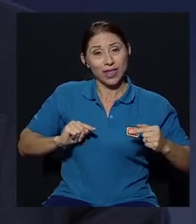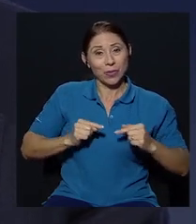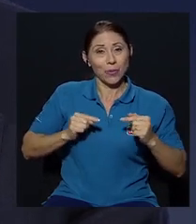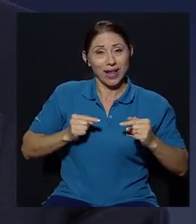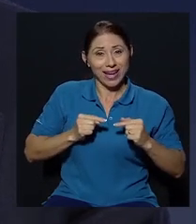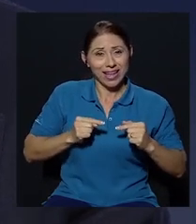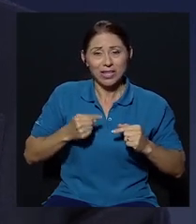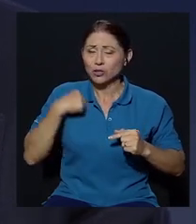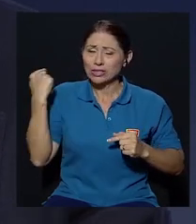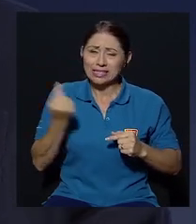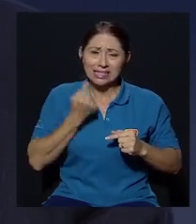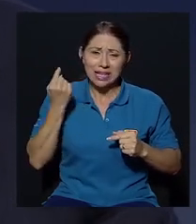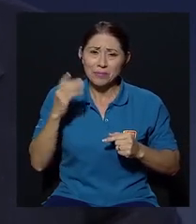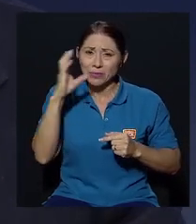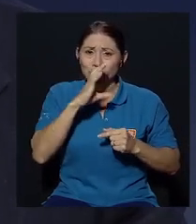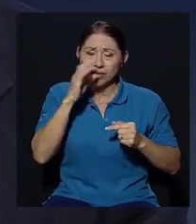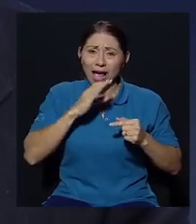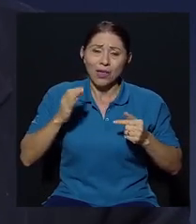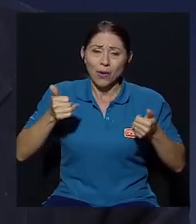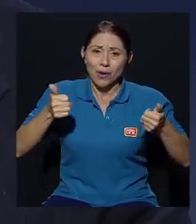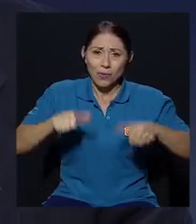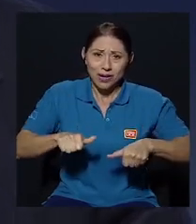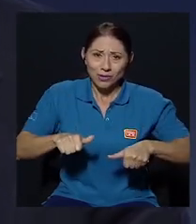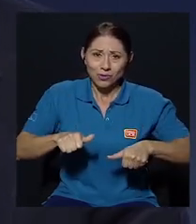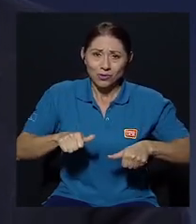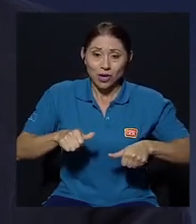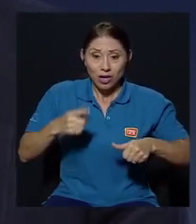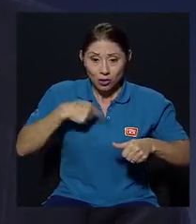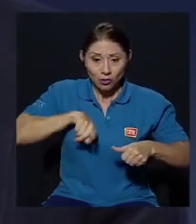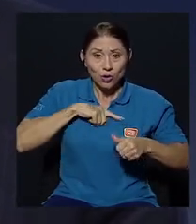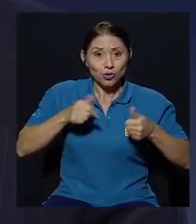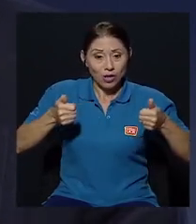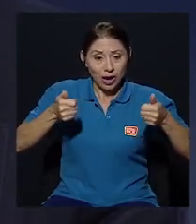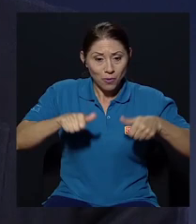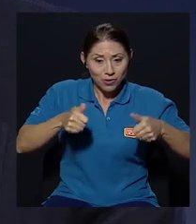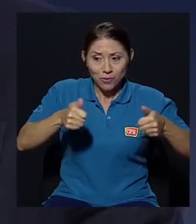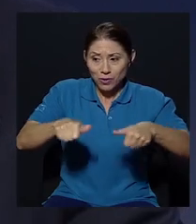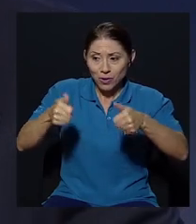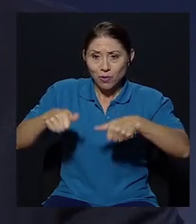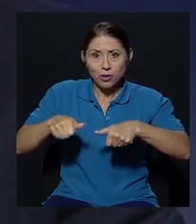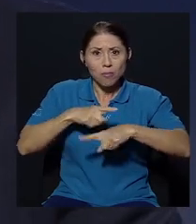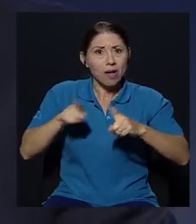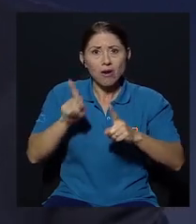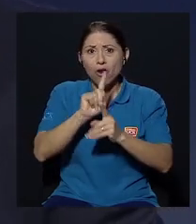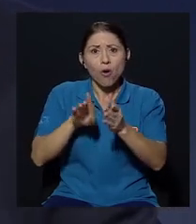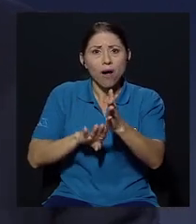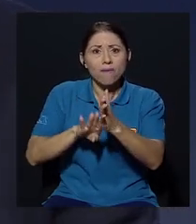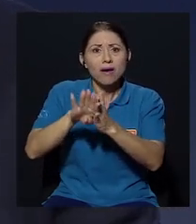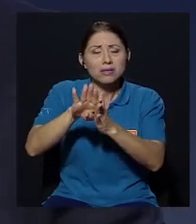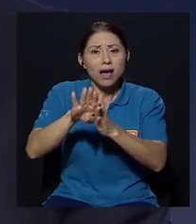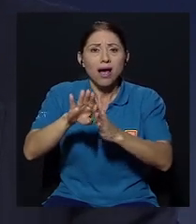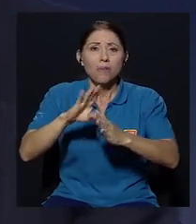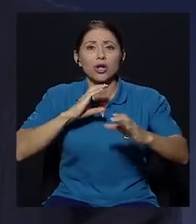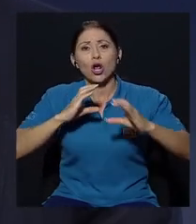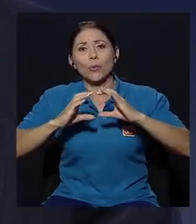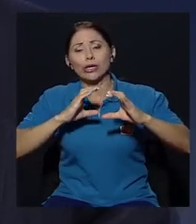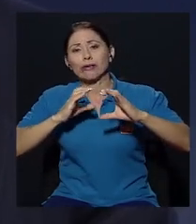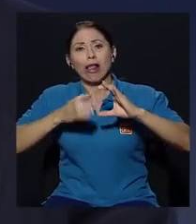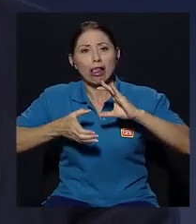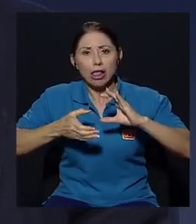lo que he buscado toda la vida de acuerdos donde estamos de acuerdo y aún eso no avanza porque tal vez no ha habido una comunicación que permita